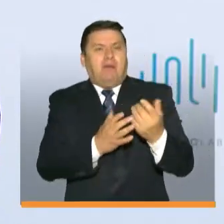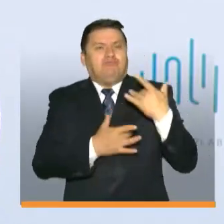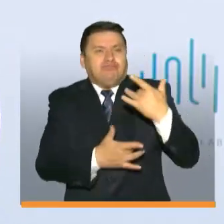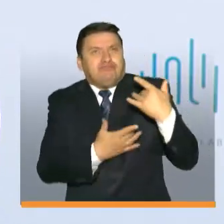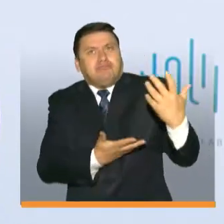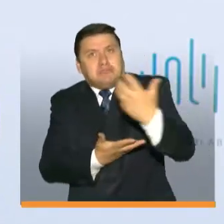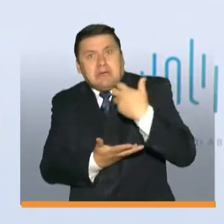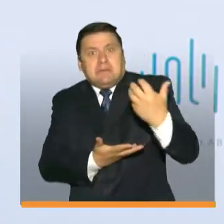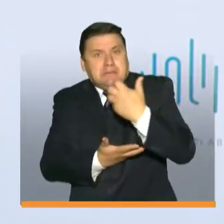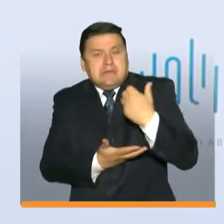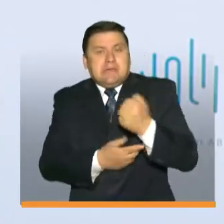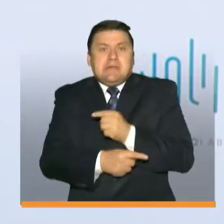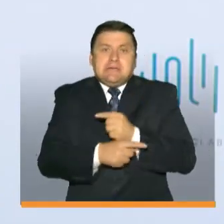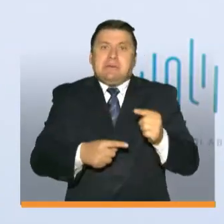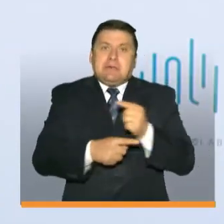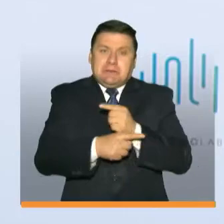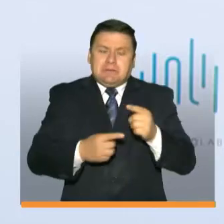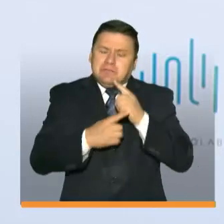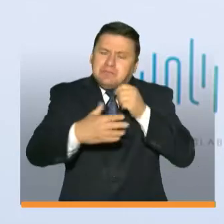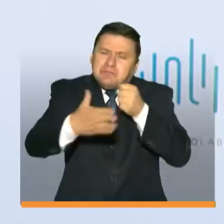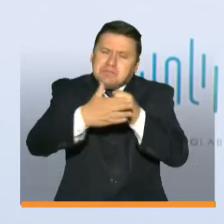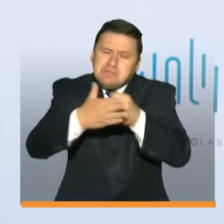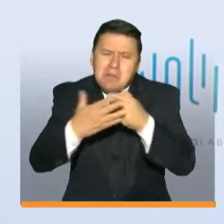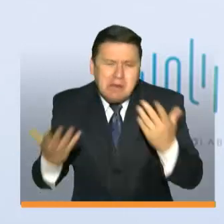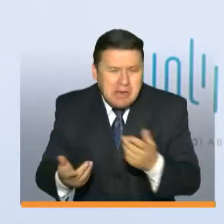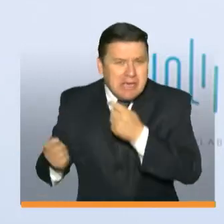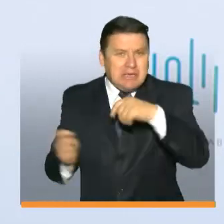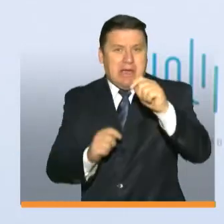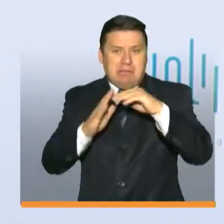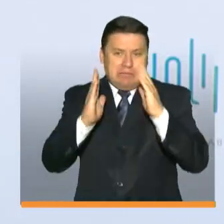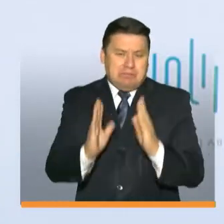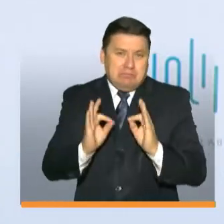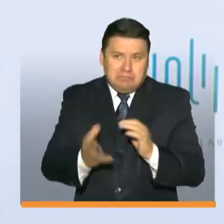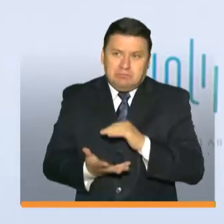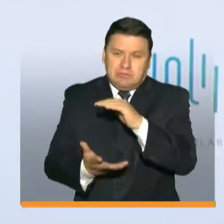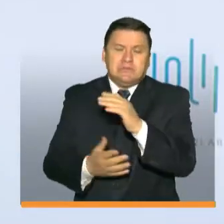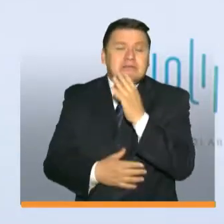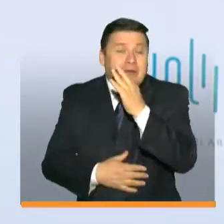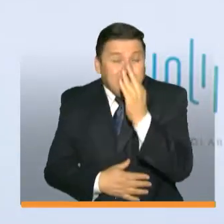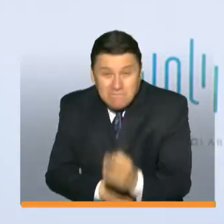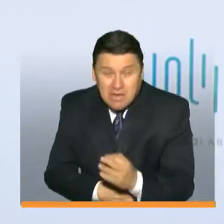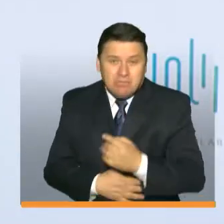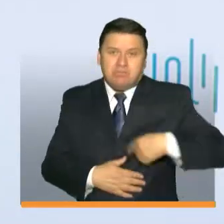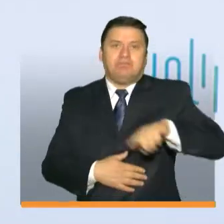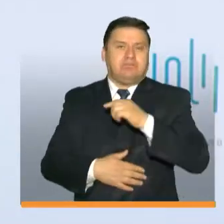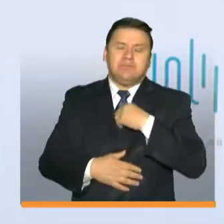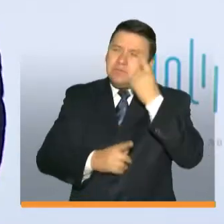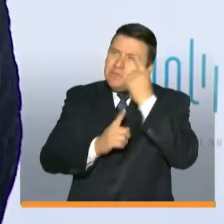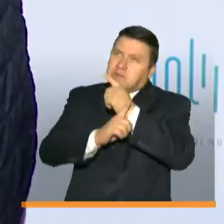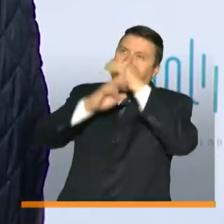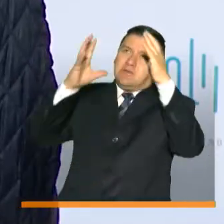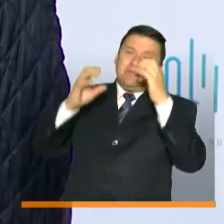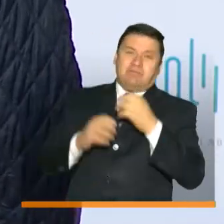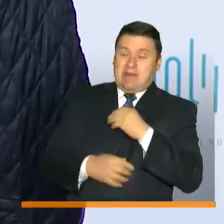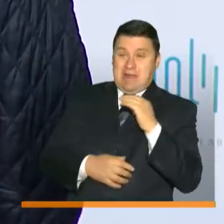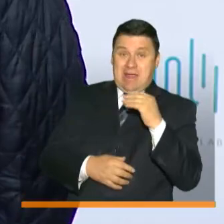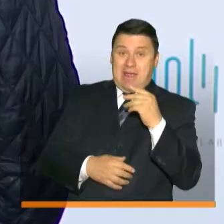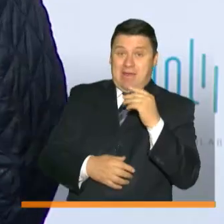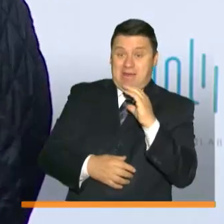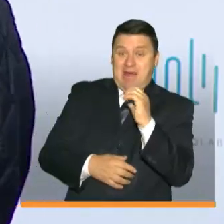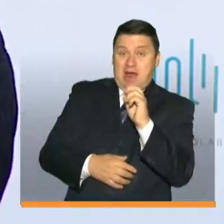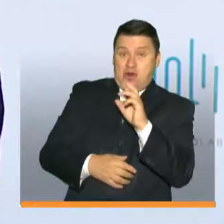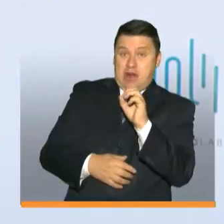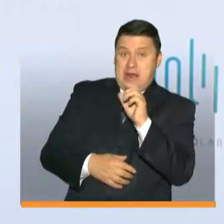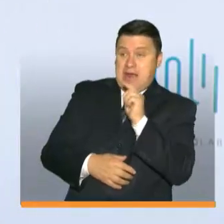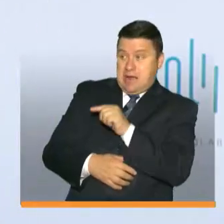de mejora todas las semanas tratamos de llevarlo a cabo, porque definitivamente nos pusimos un sueño con Caro y con todo el equipo, era